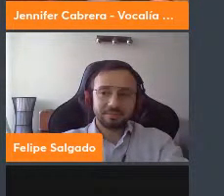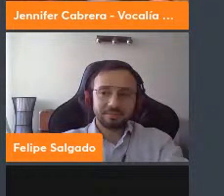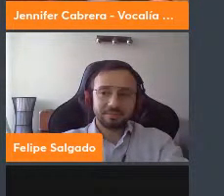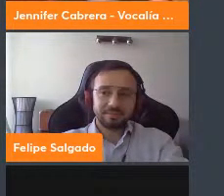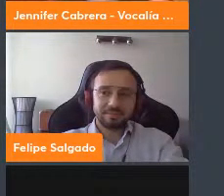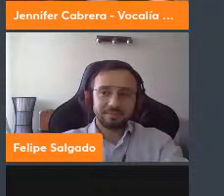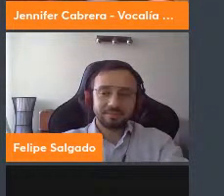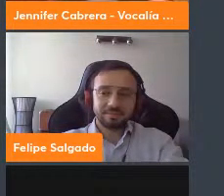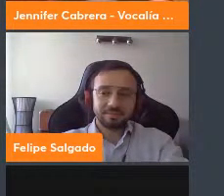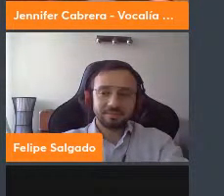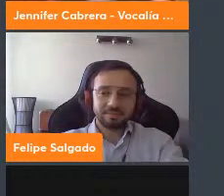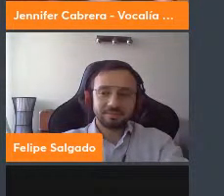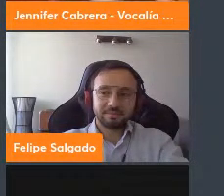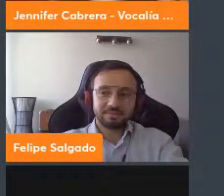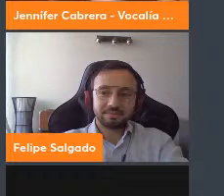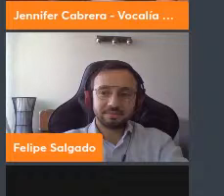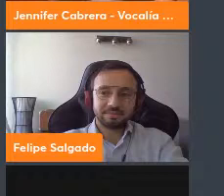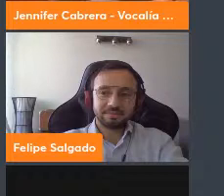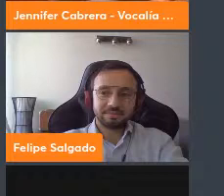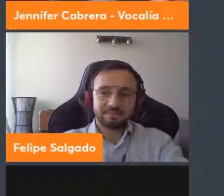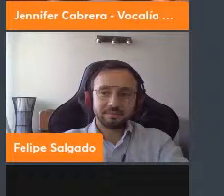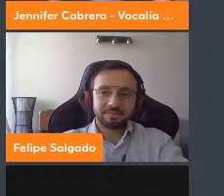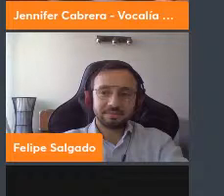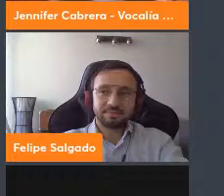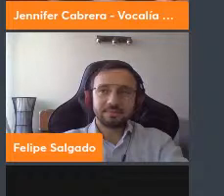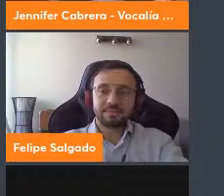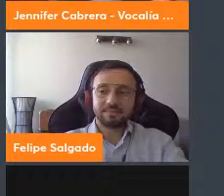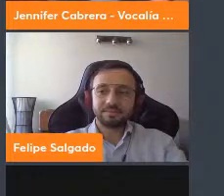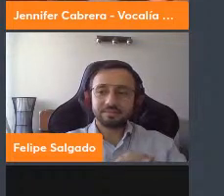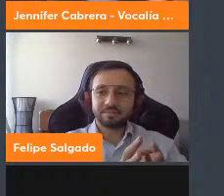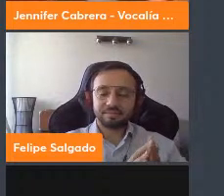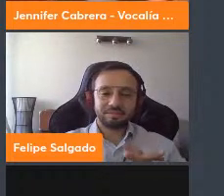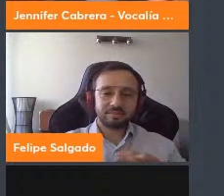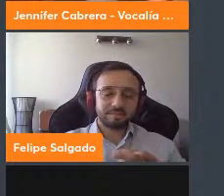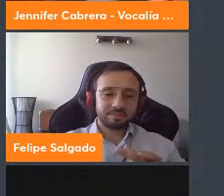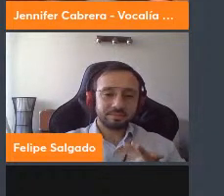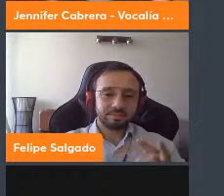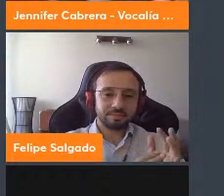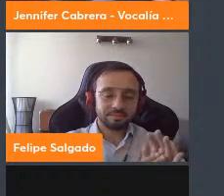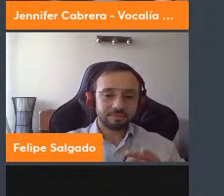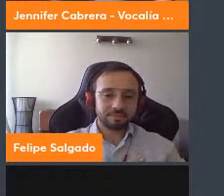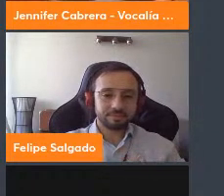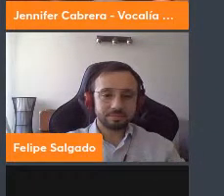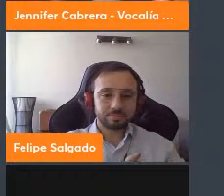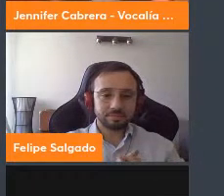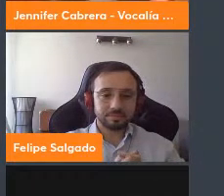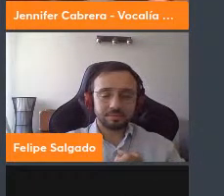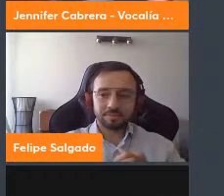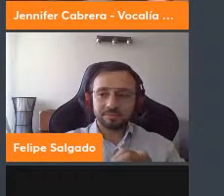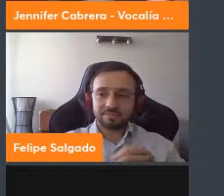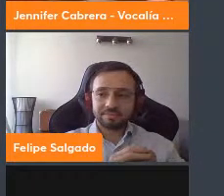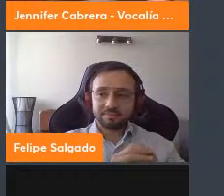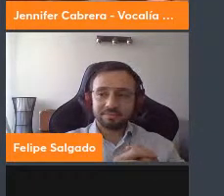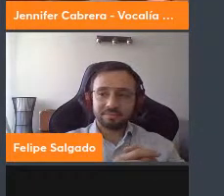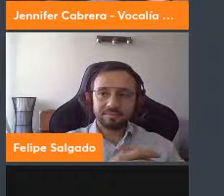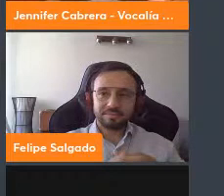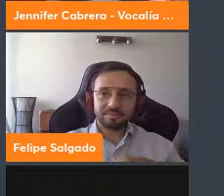respecto a al desafío que necesitaba la universidad para poder también perseguir la agenda 2030